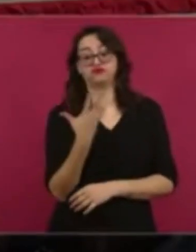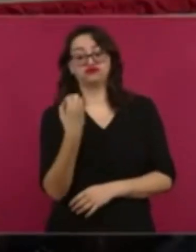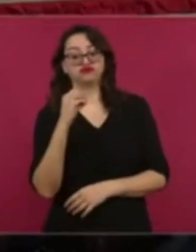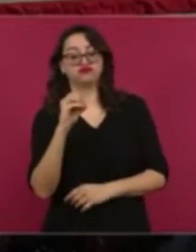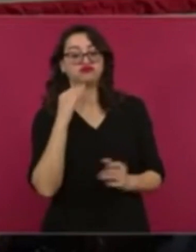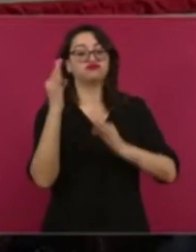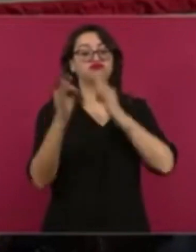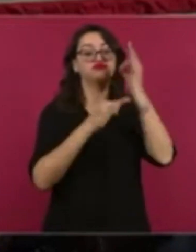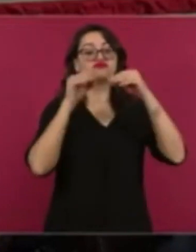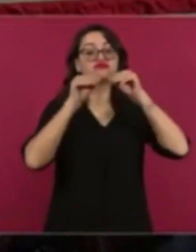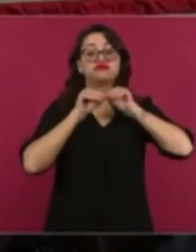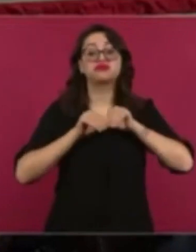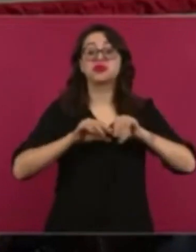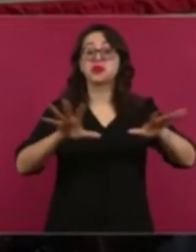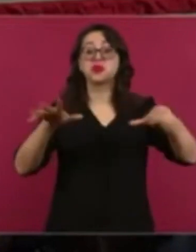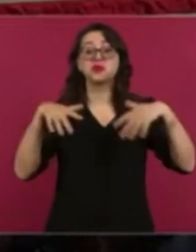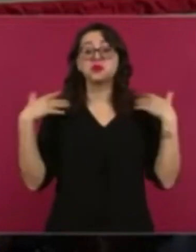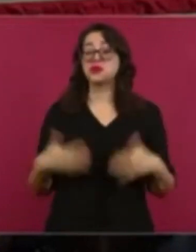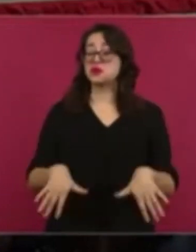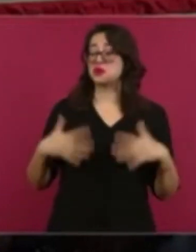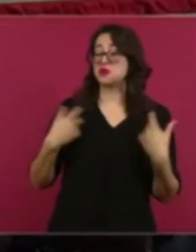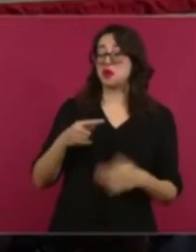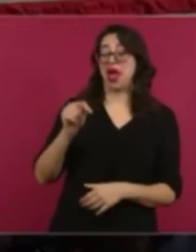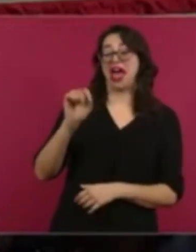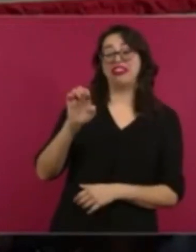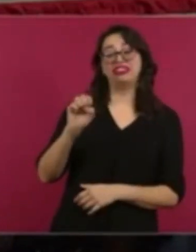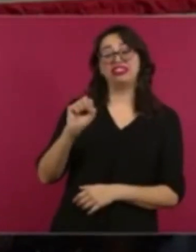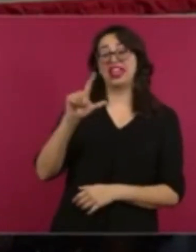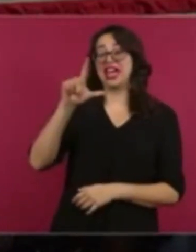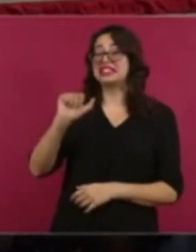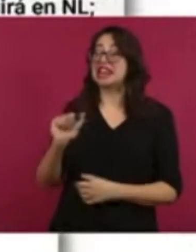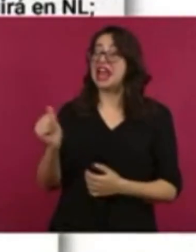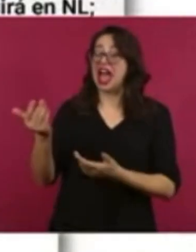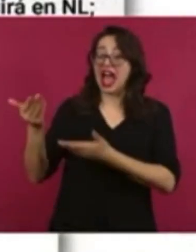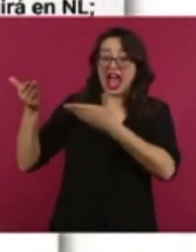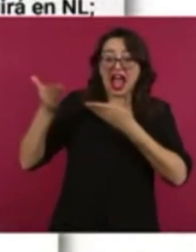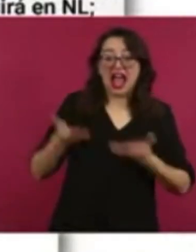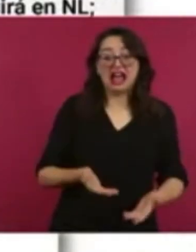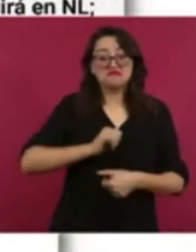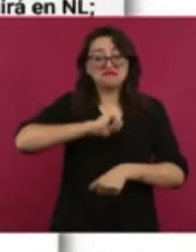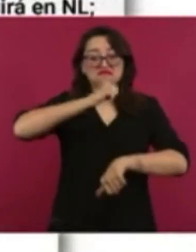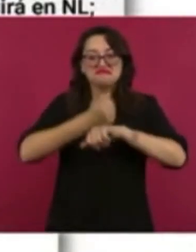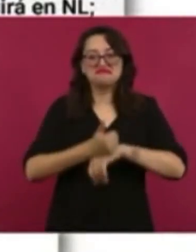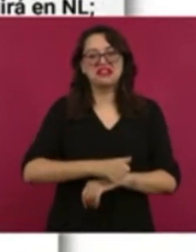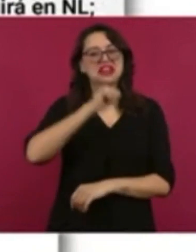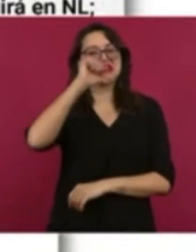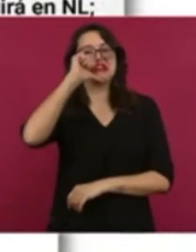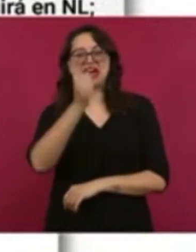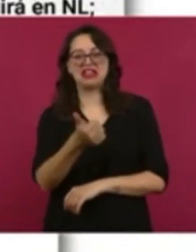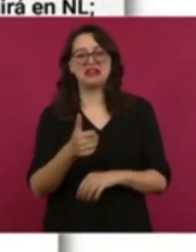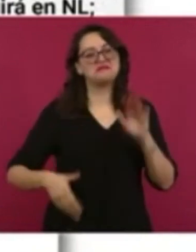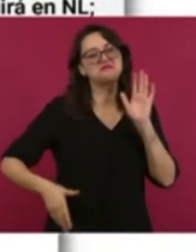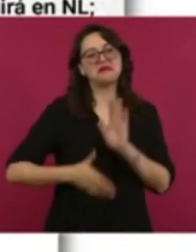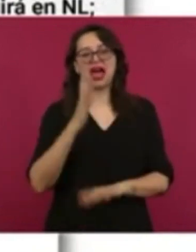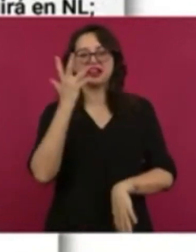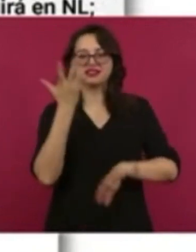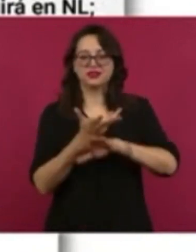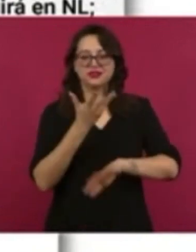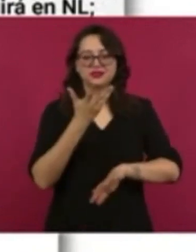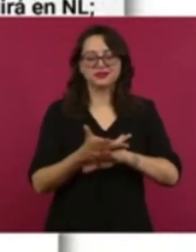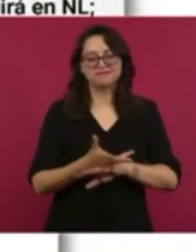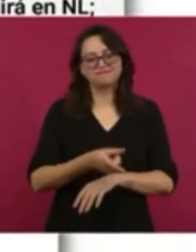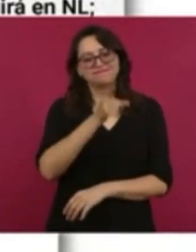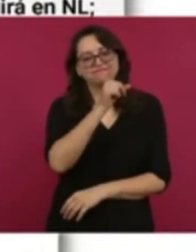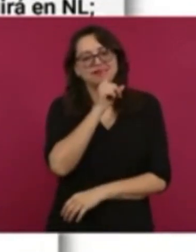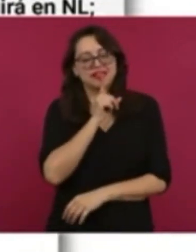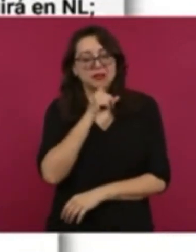construiría su fábrica de autos eléctricos en México, sino en Texas, lo cual resultó falso. Pero vamos